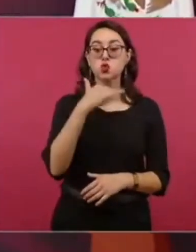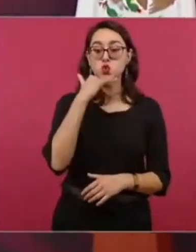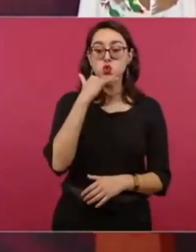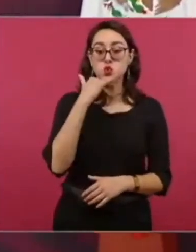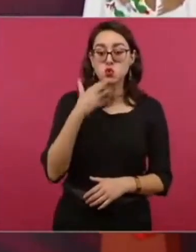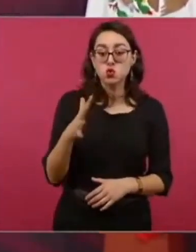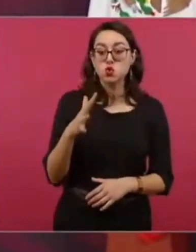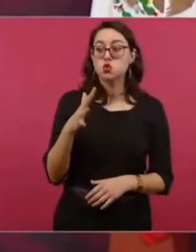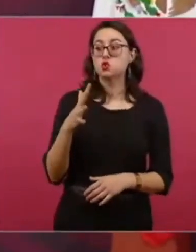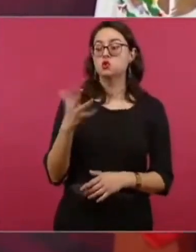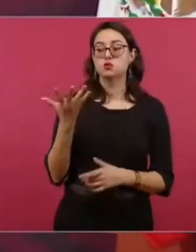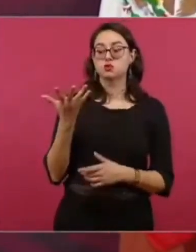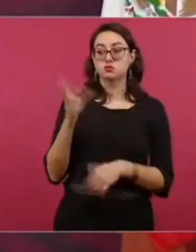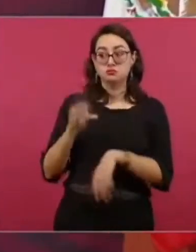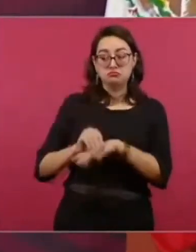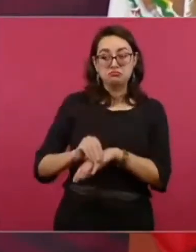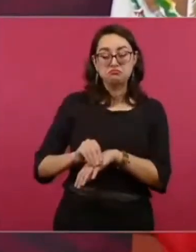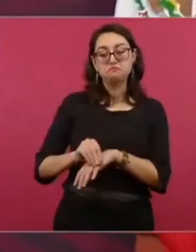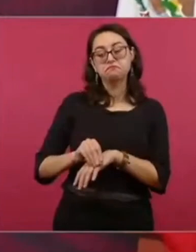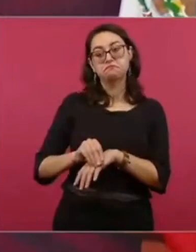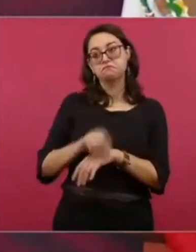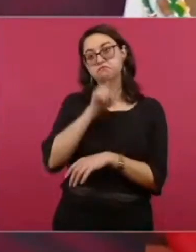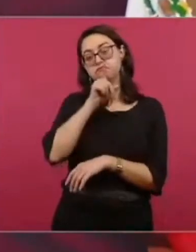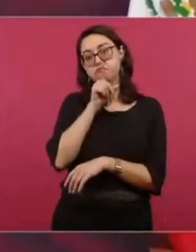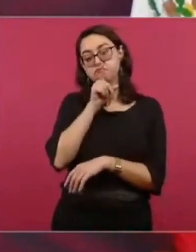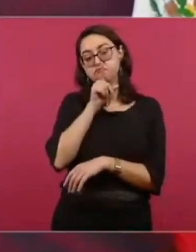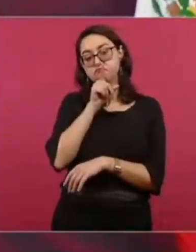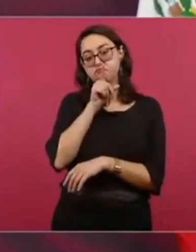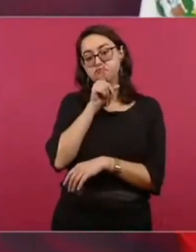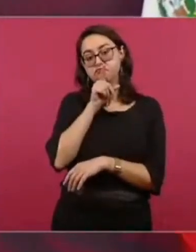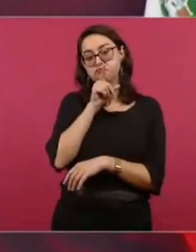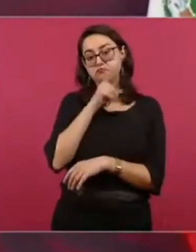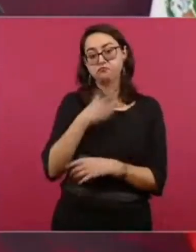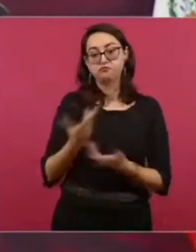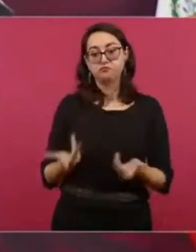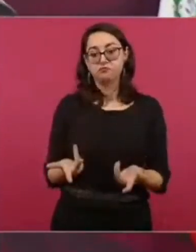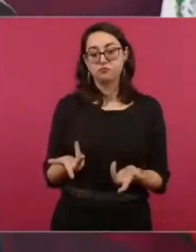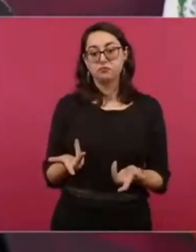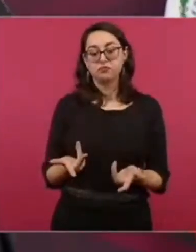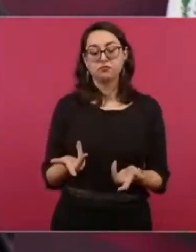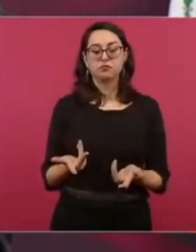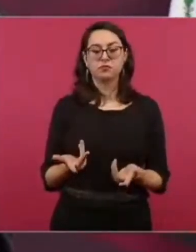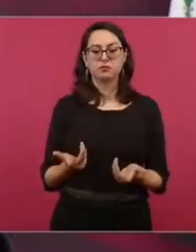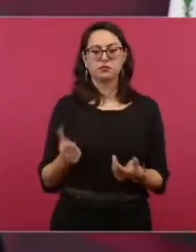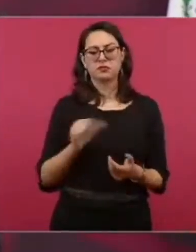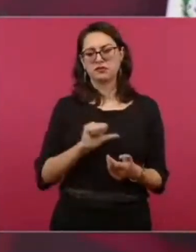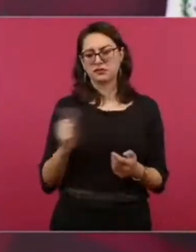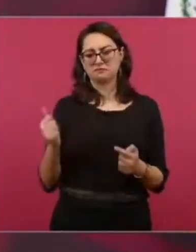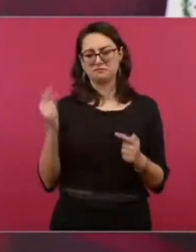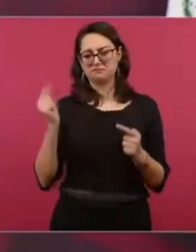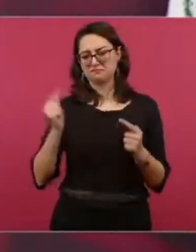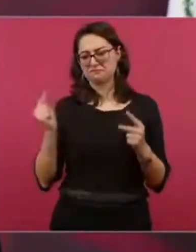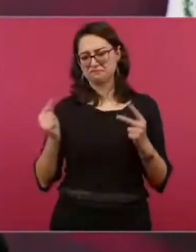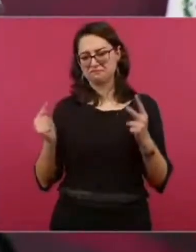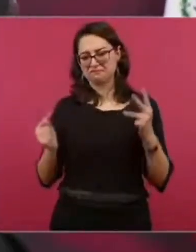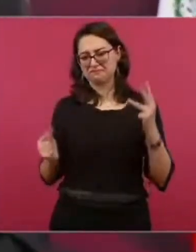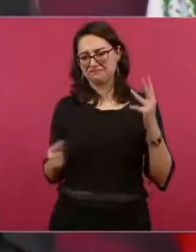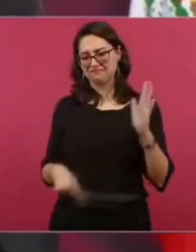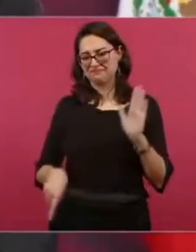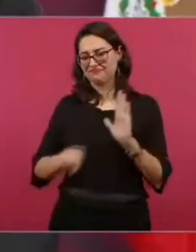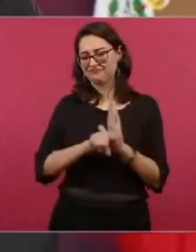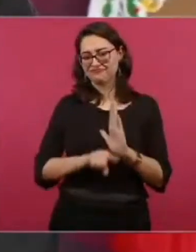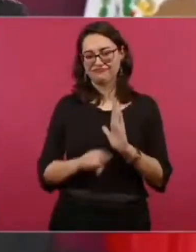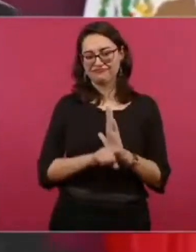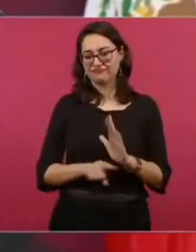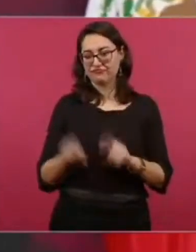y otros vicios.